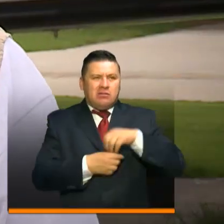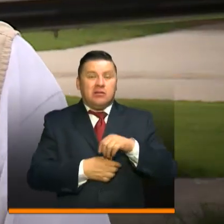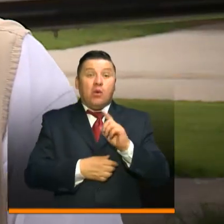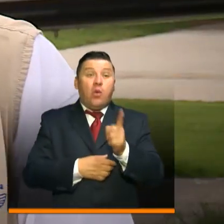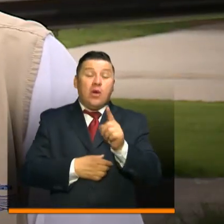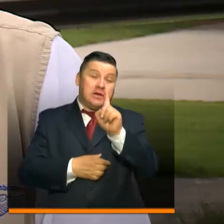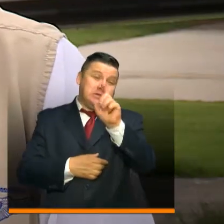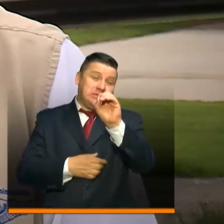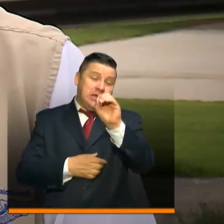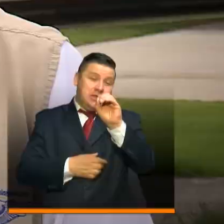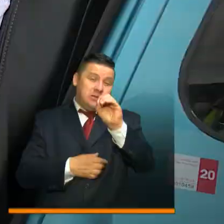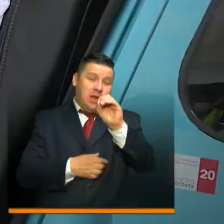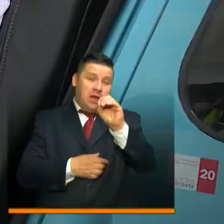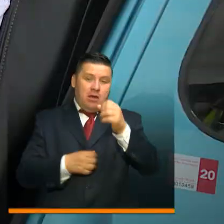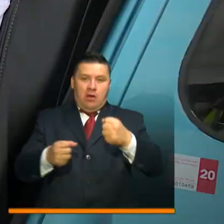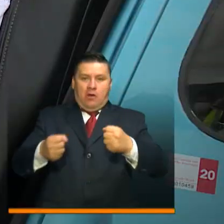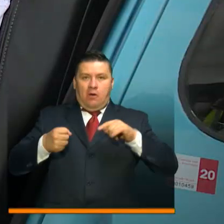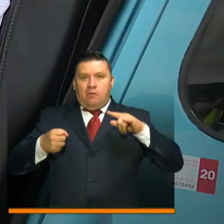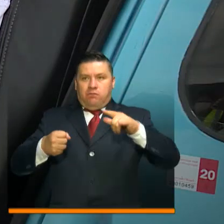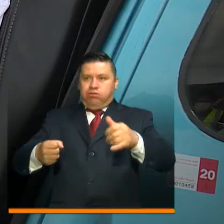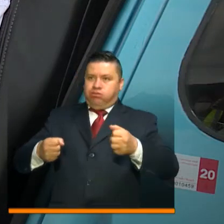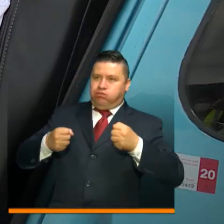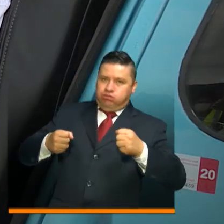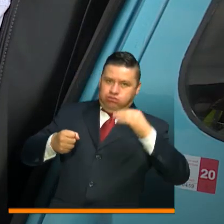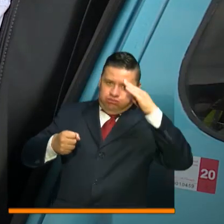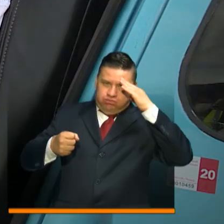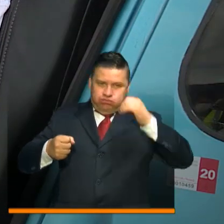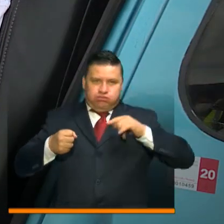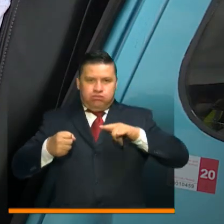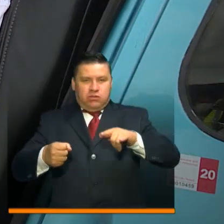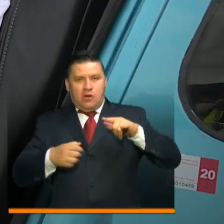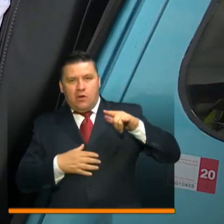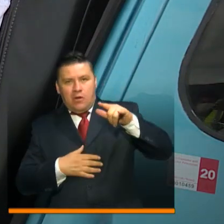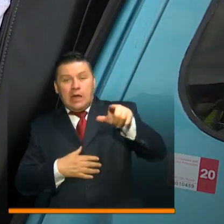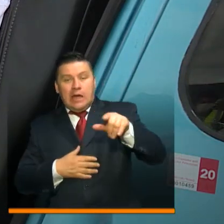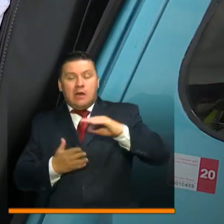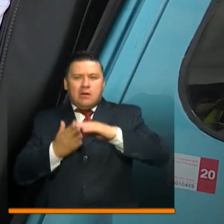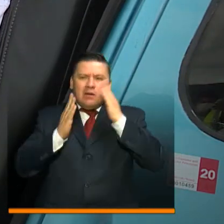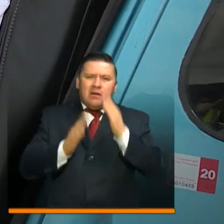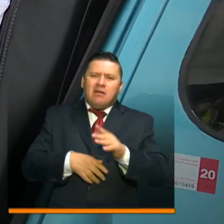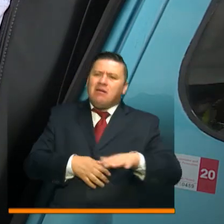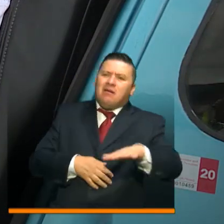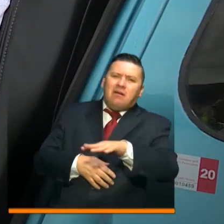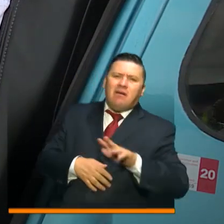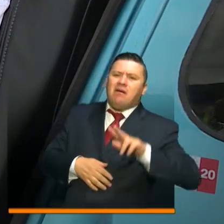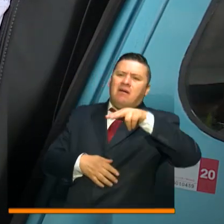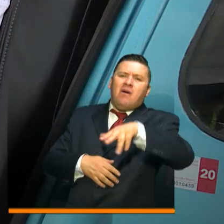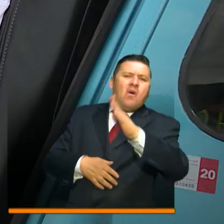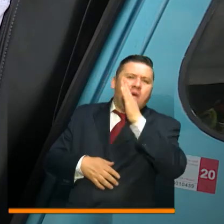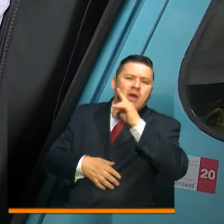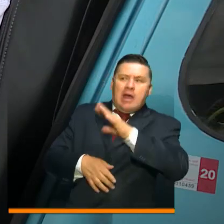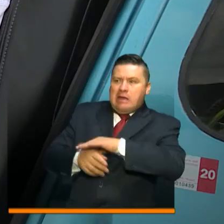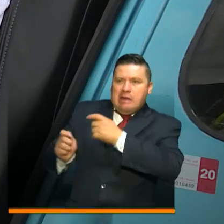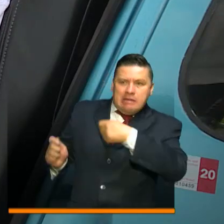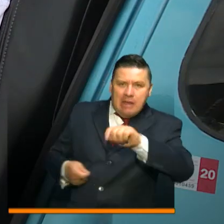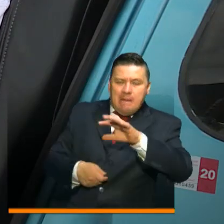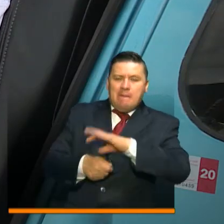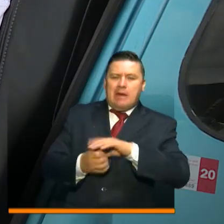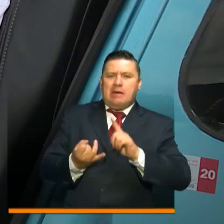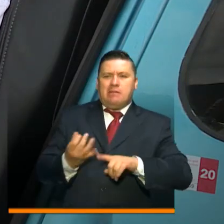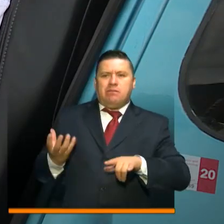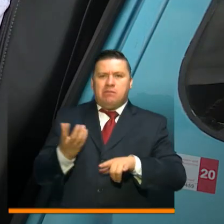pilotos asociados a la patrulla. Normalmente la patrulla aérea hace brigadas a poblaciones donde no llega nadie, llevamos médicos y hacemos